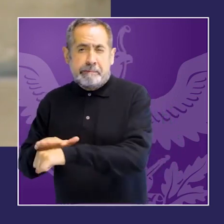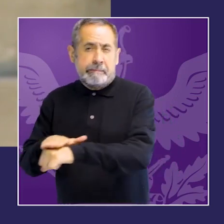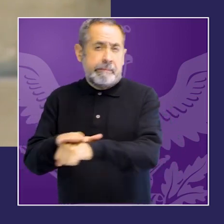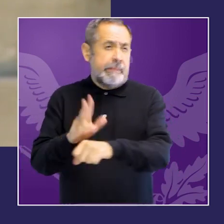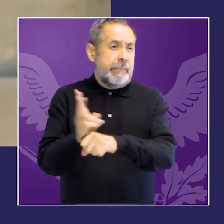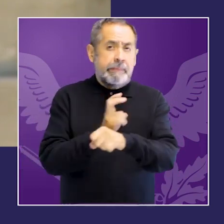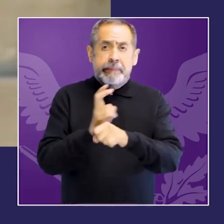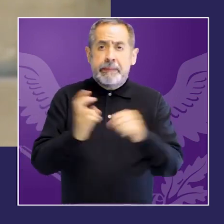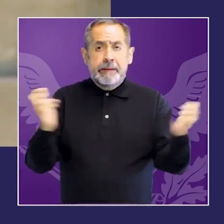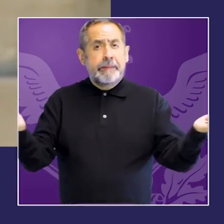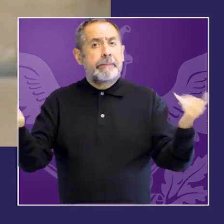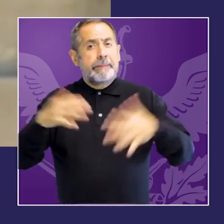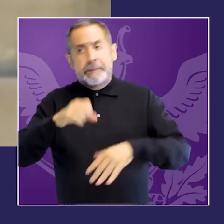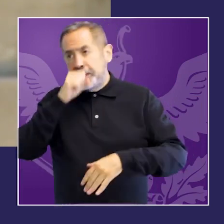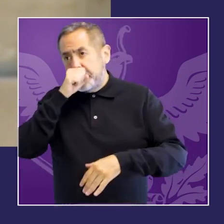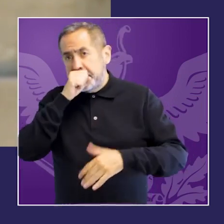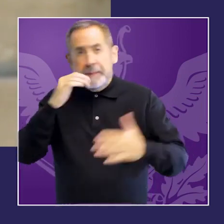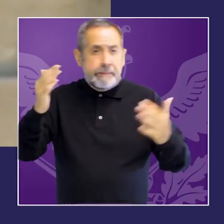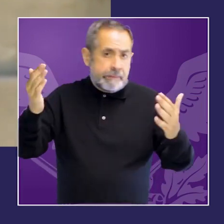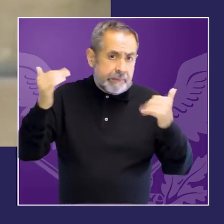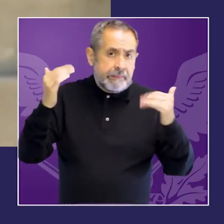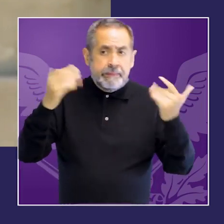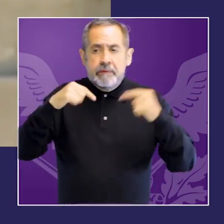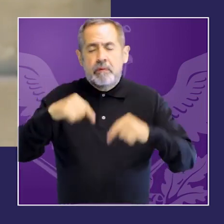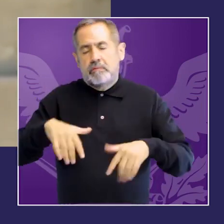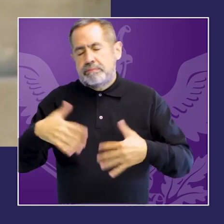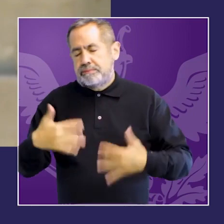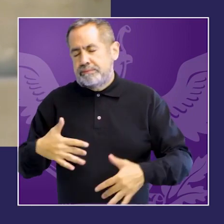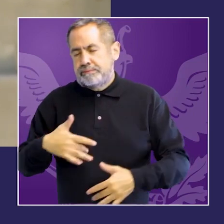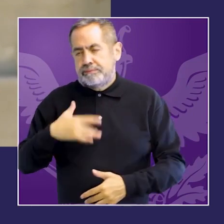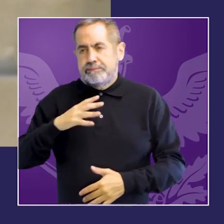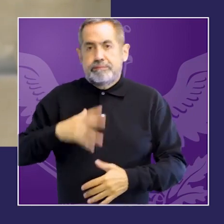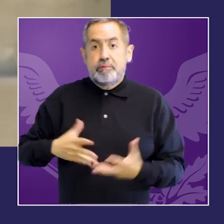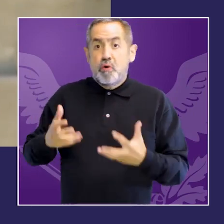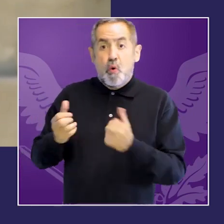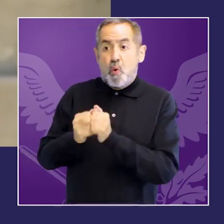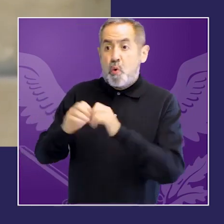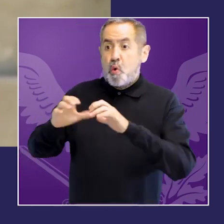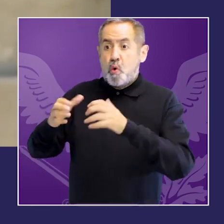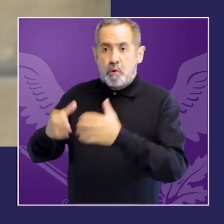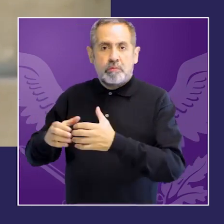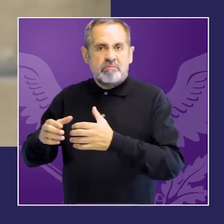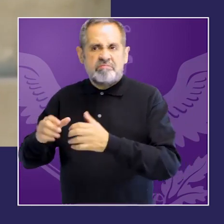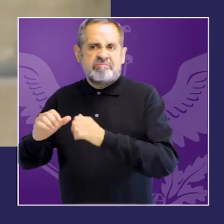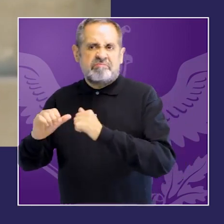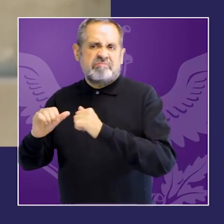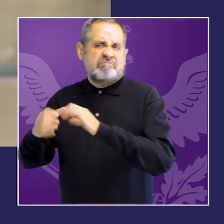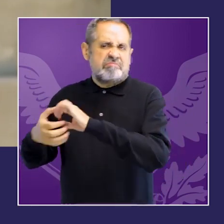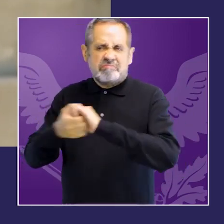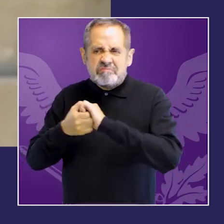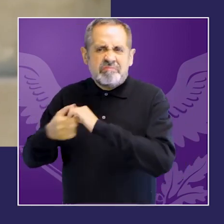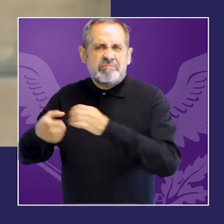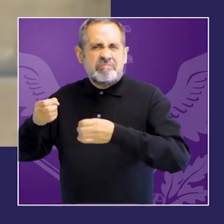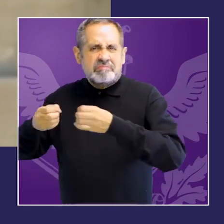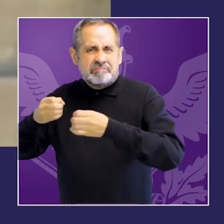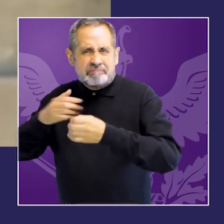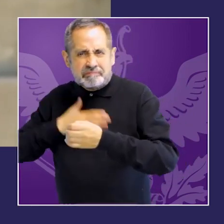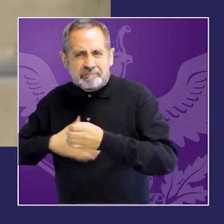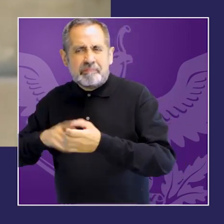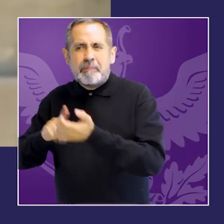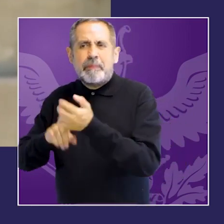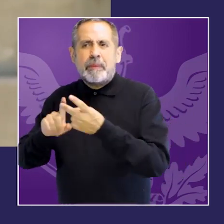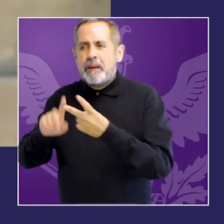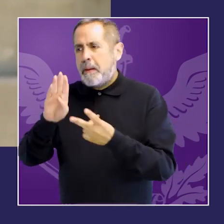La propuesta ahora es reflexionar un poco sobre el acceso a la justicia desde un abordaje integral, que analice las